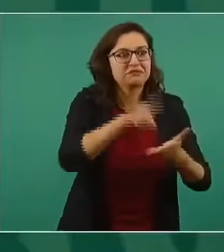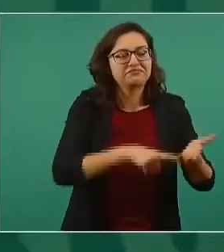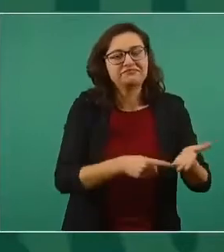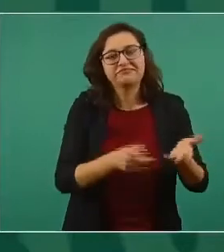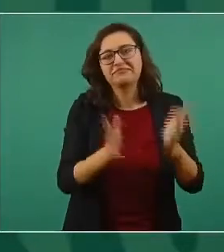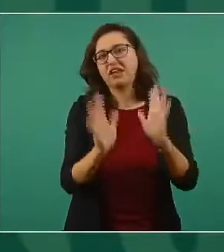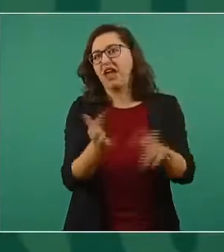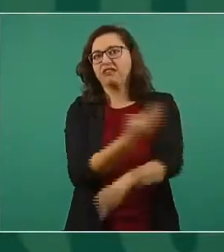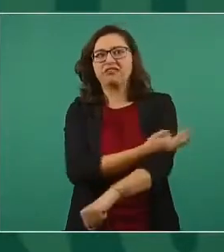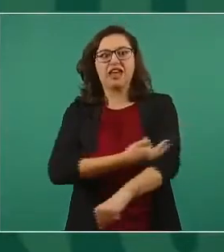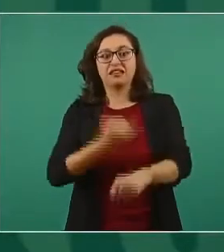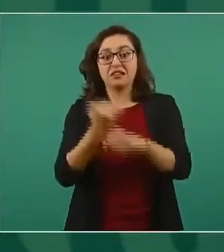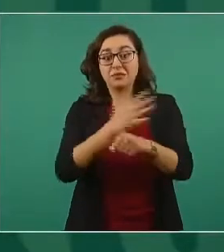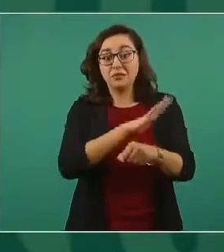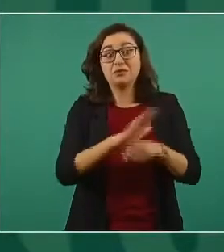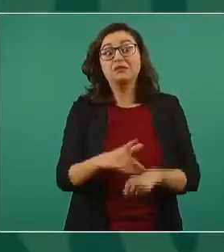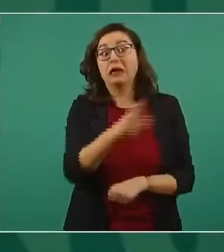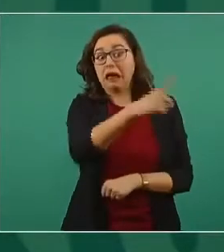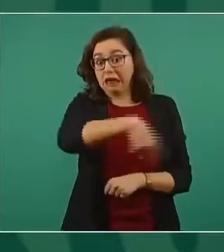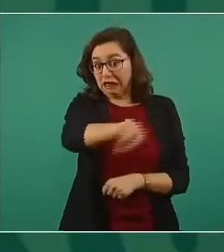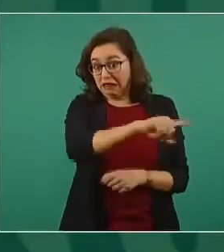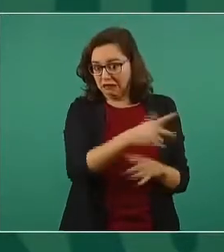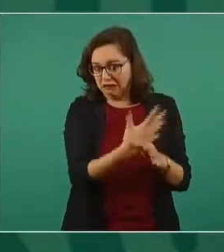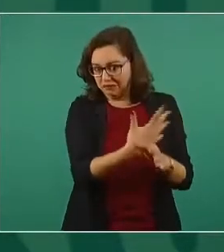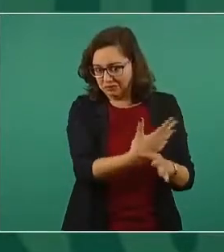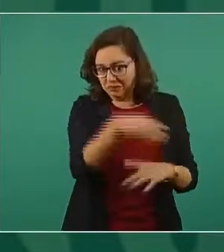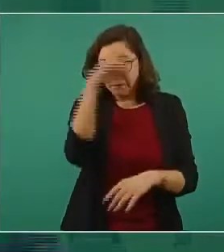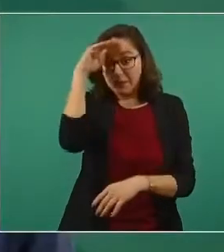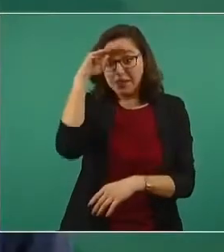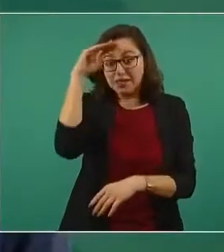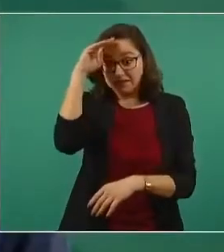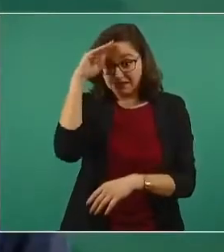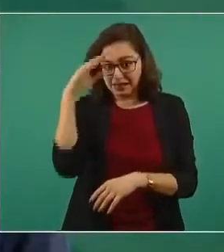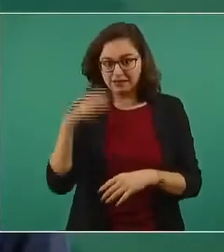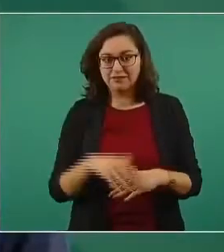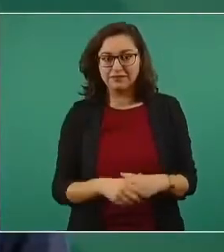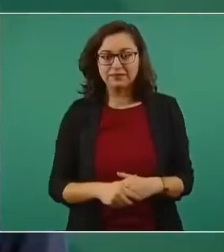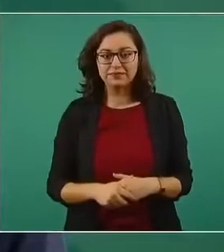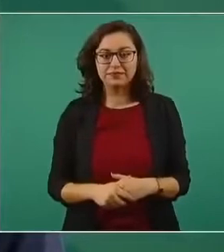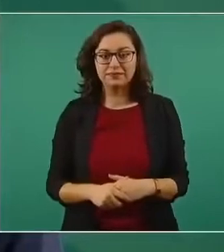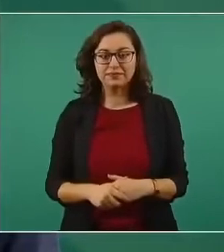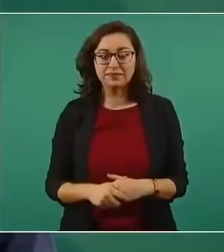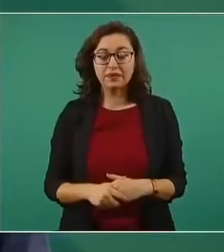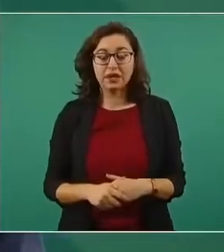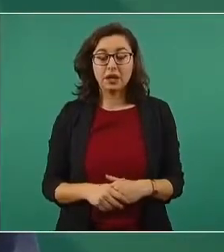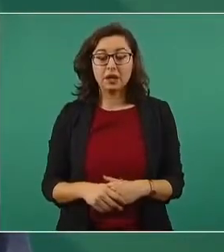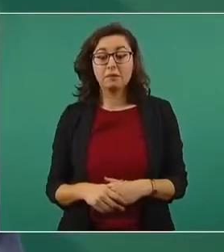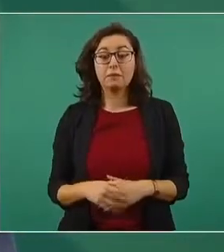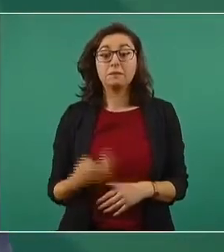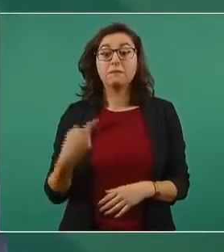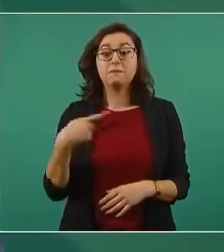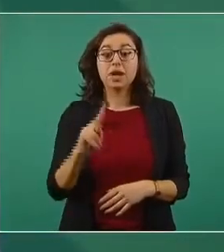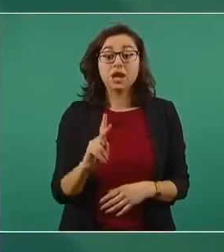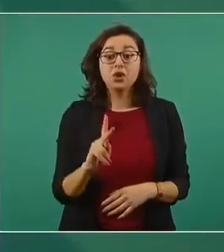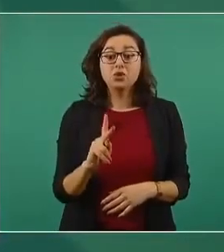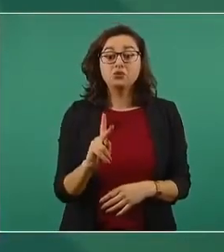Son de esas decisiones importantes. Bueno, nos costó